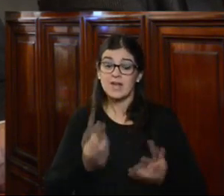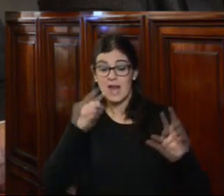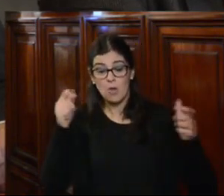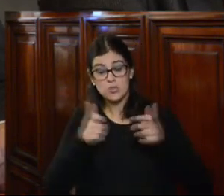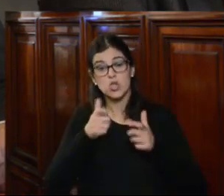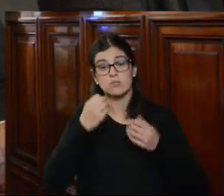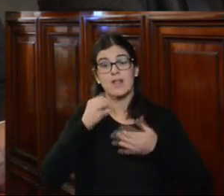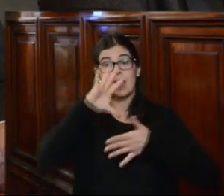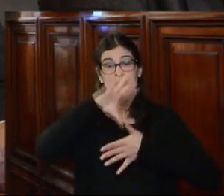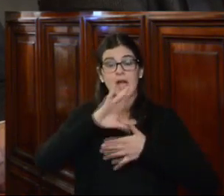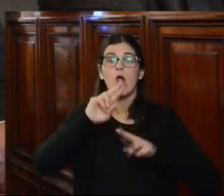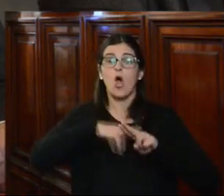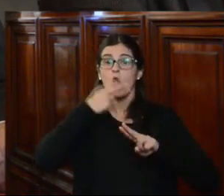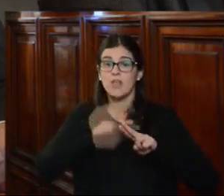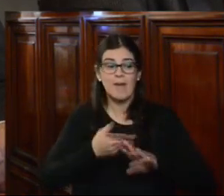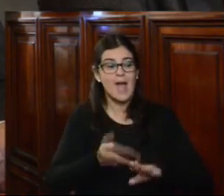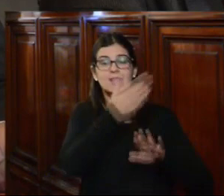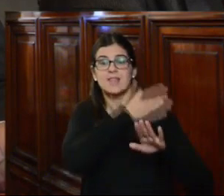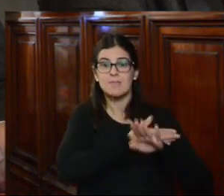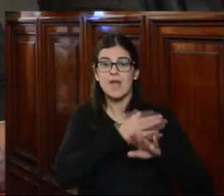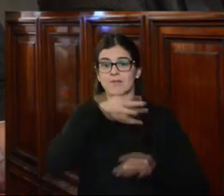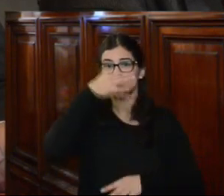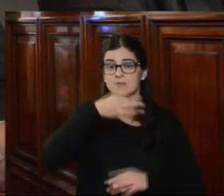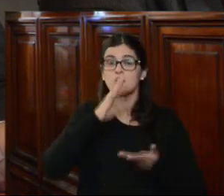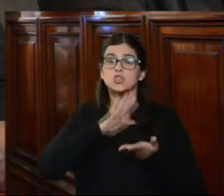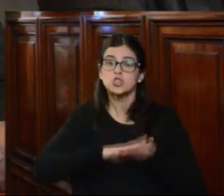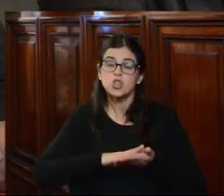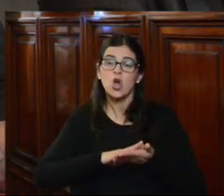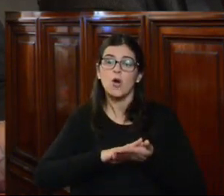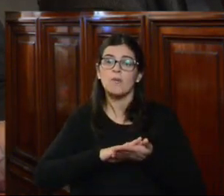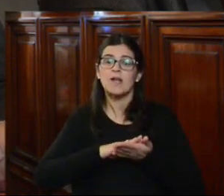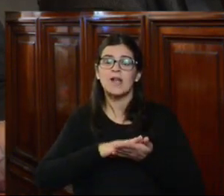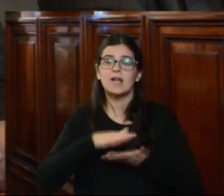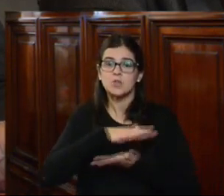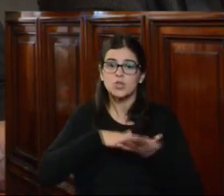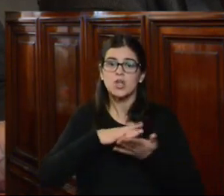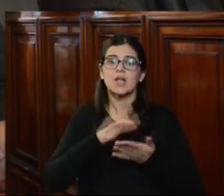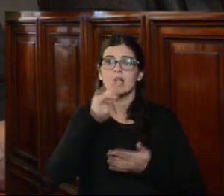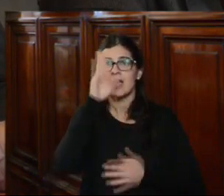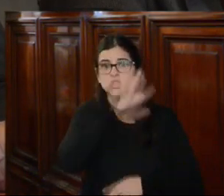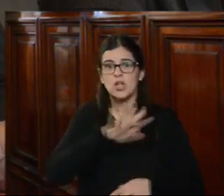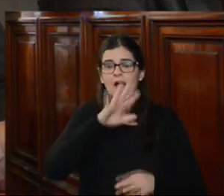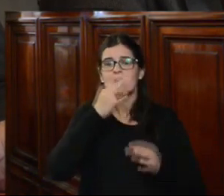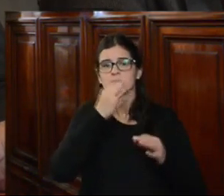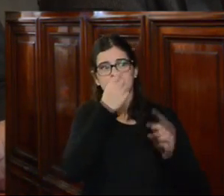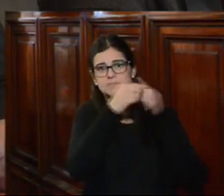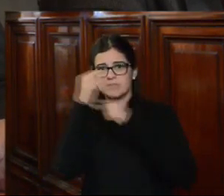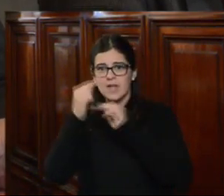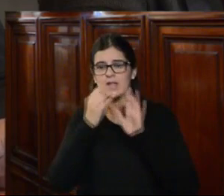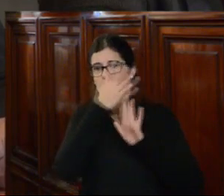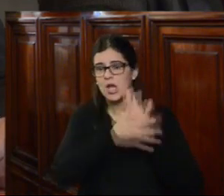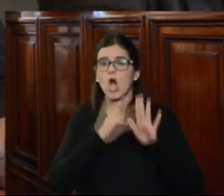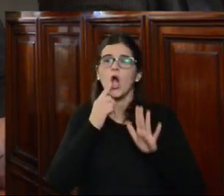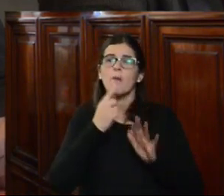Comisión Interamericana reitere sus anteriores pronunciamientos sobre el papel de las instituciones nacionales de derechos humanos en el hemisferio como